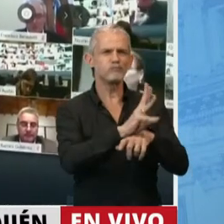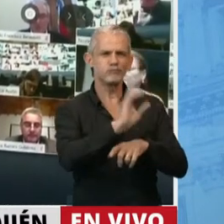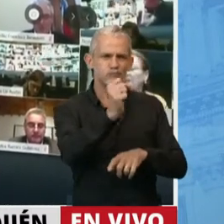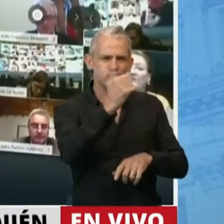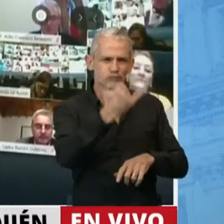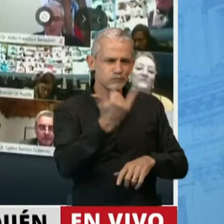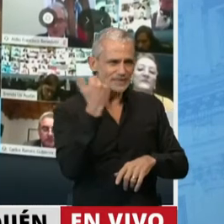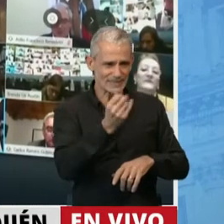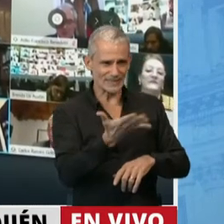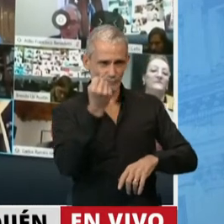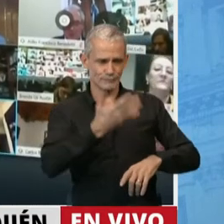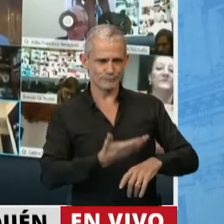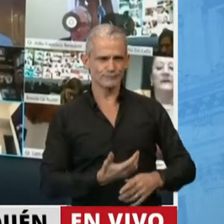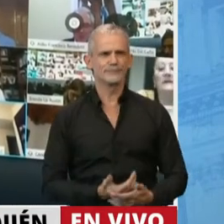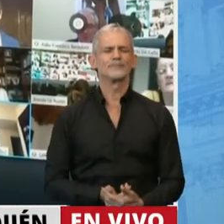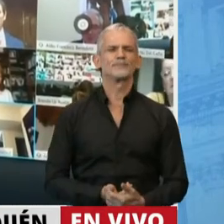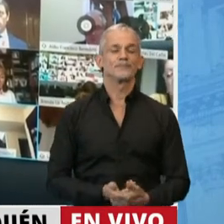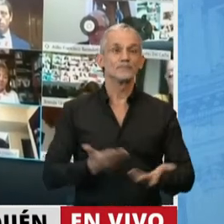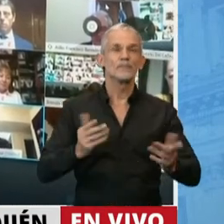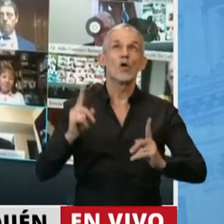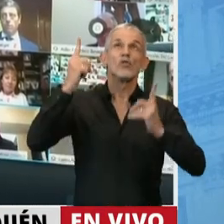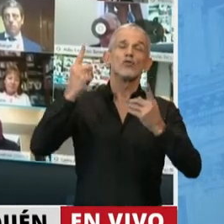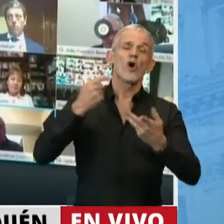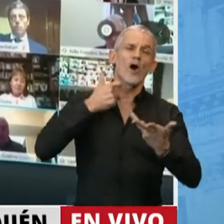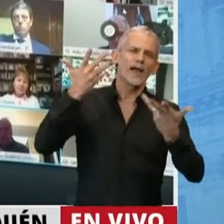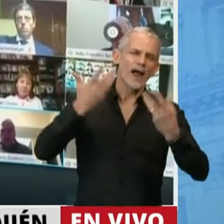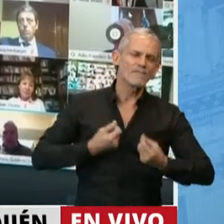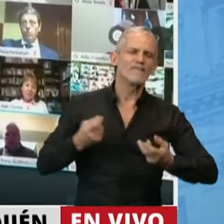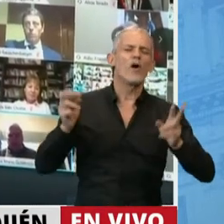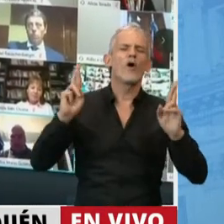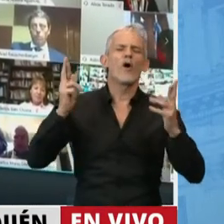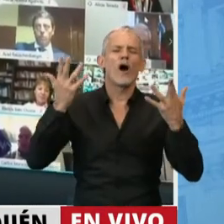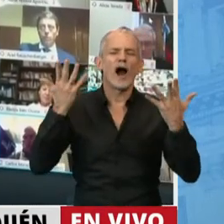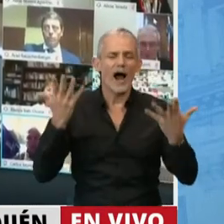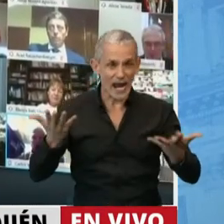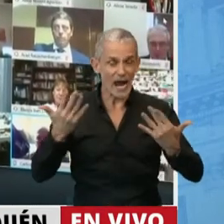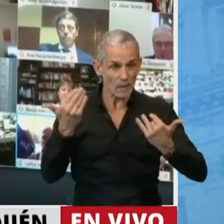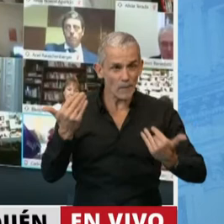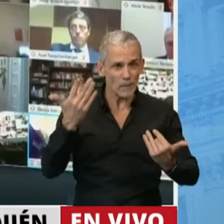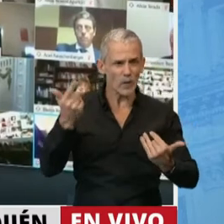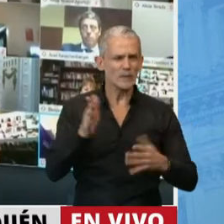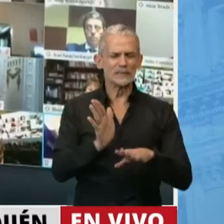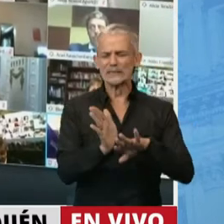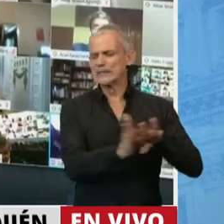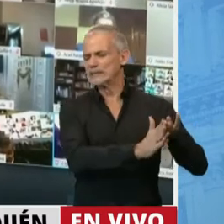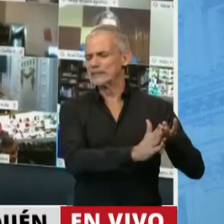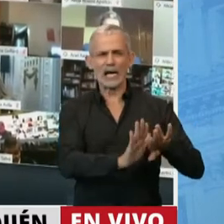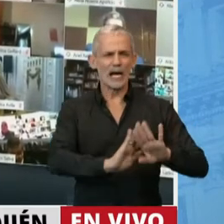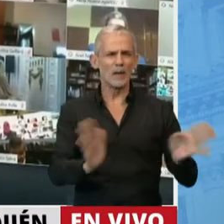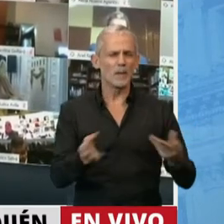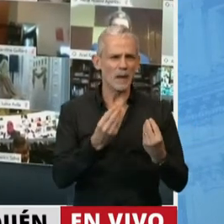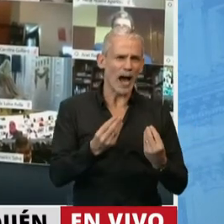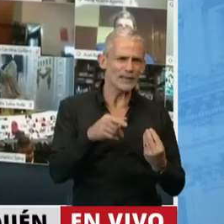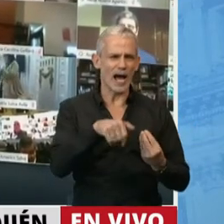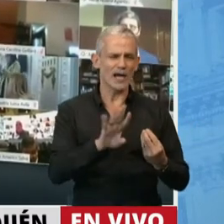COVID-19. Dios quiera, ojalá, que podamos dejar de lado de una buena vez por todas